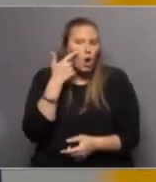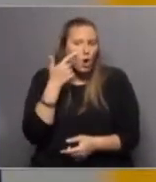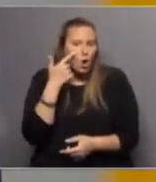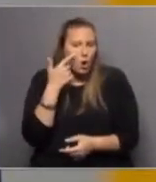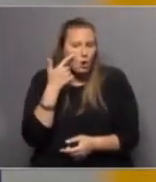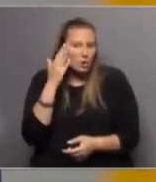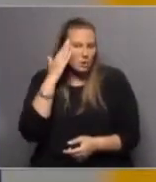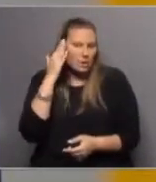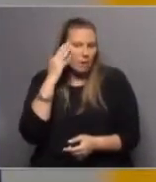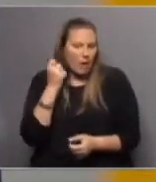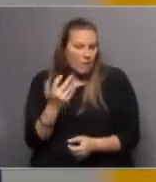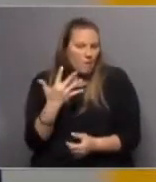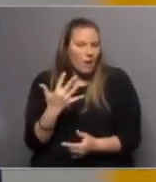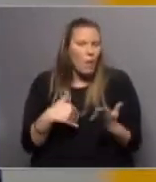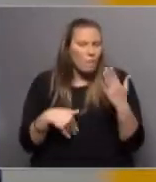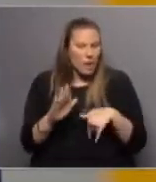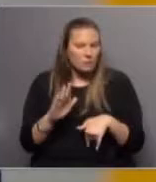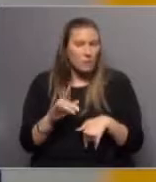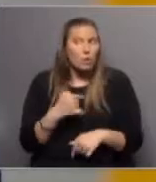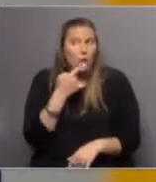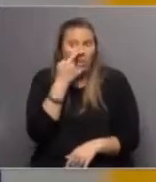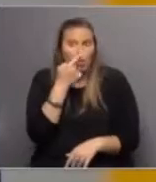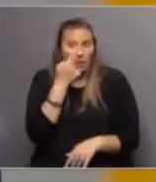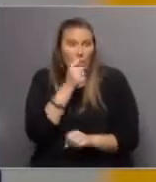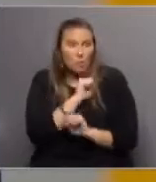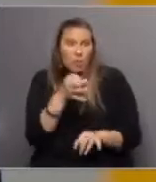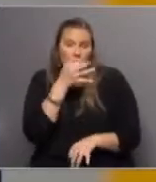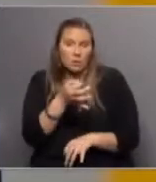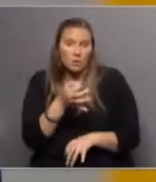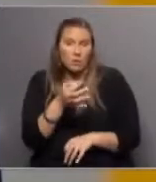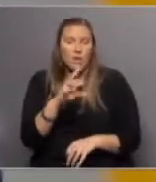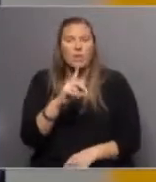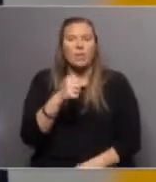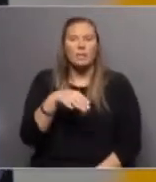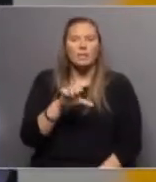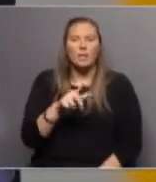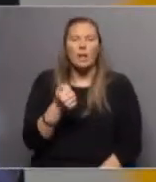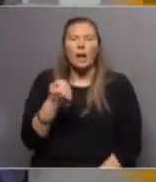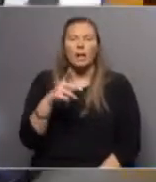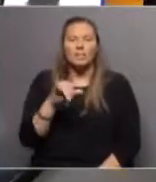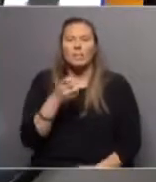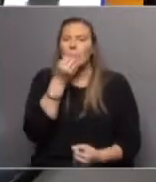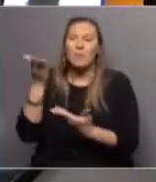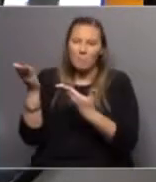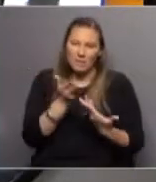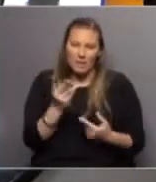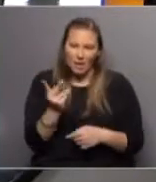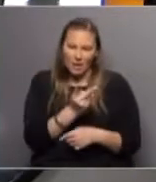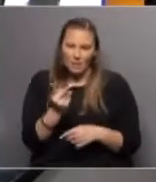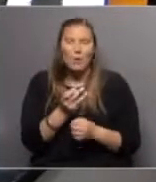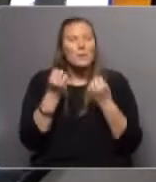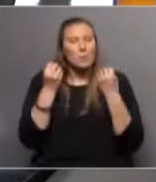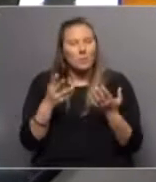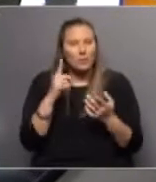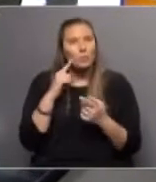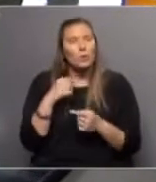transforma en valor agregado. Algo que nos interesa destacar muy a menudo. Daniela y Alexandra, bienvenidas a ambas. Hola, noches. ¿Cómo les va?